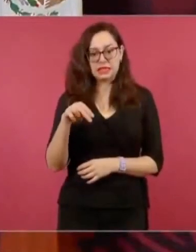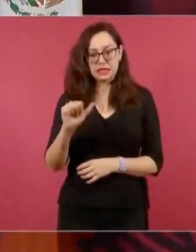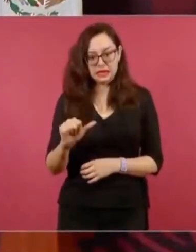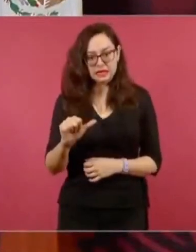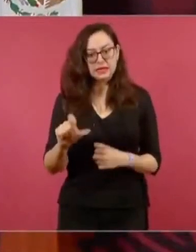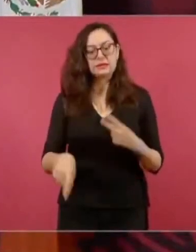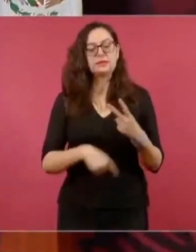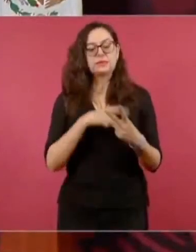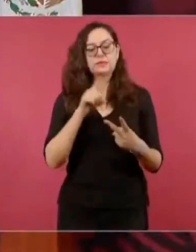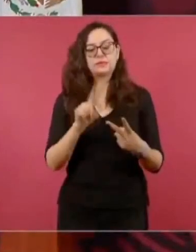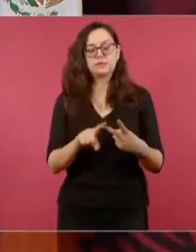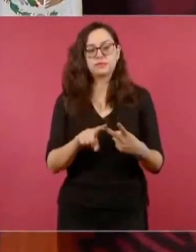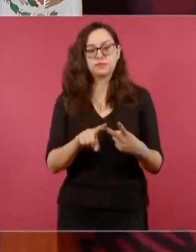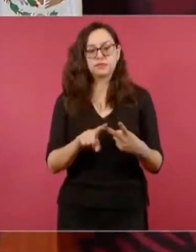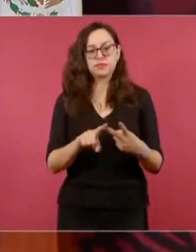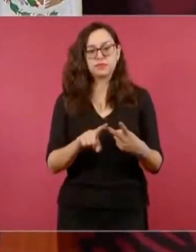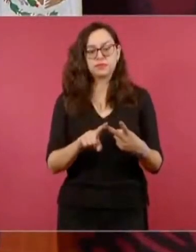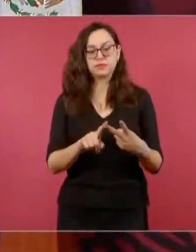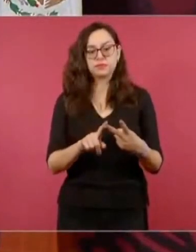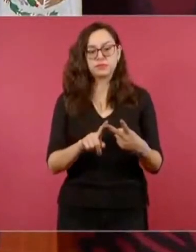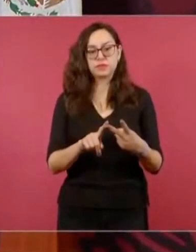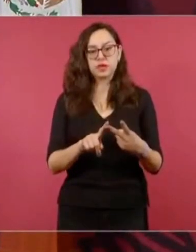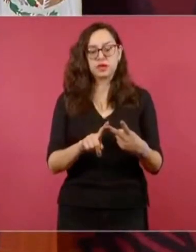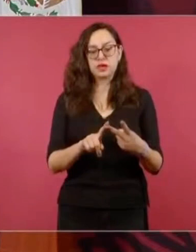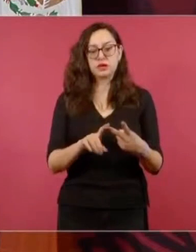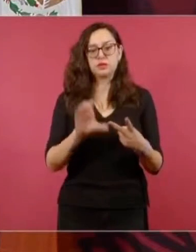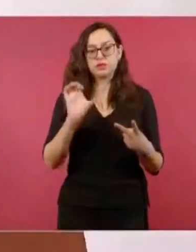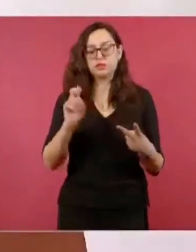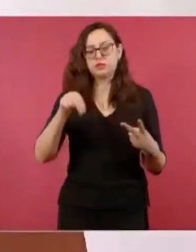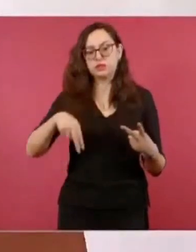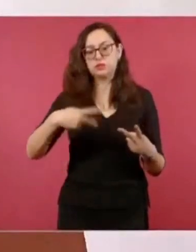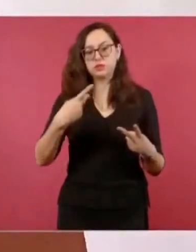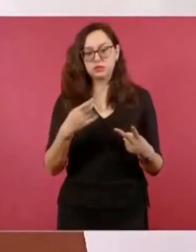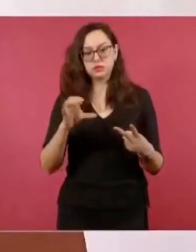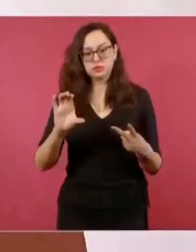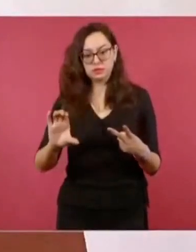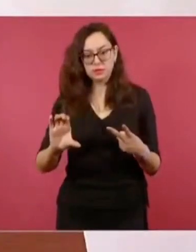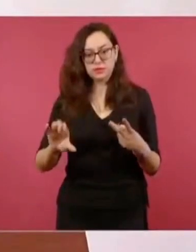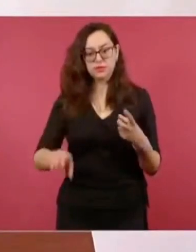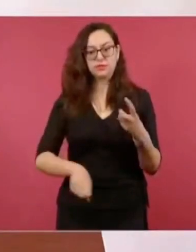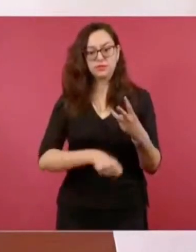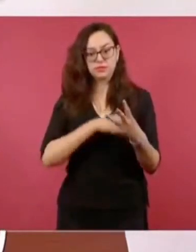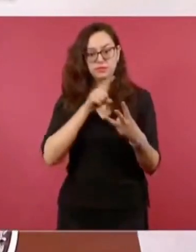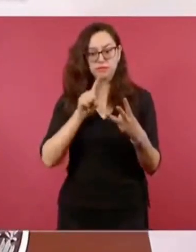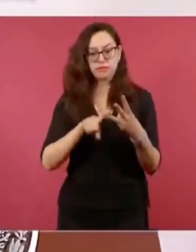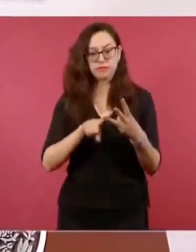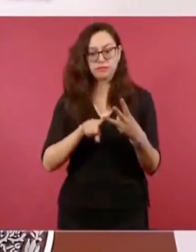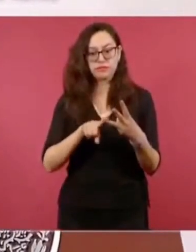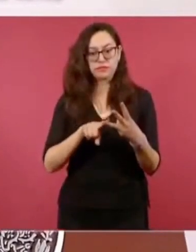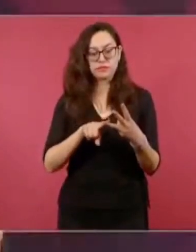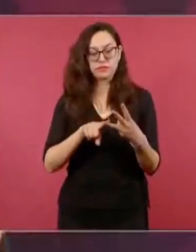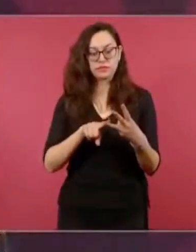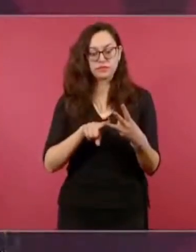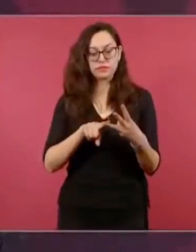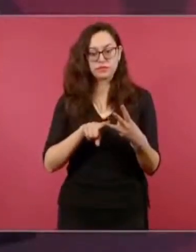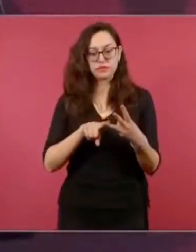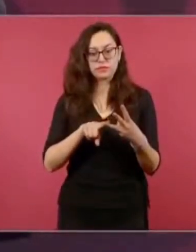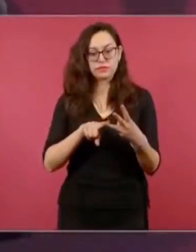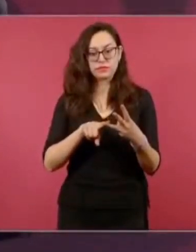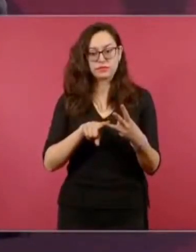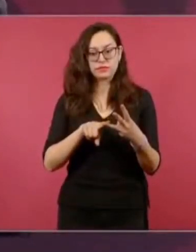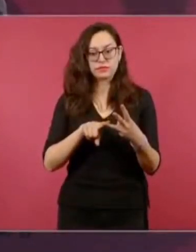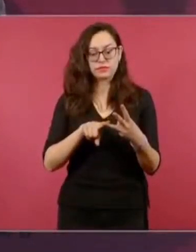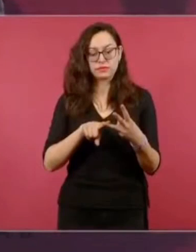Protección Civil, de manera muy especial la